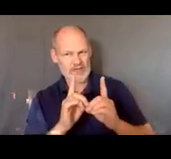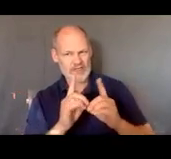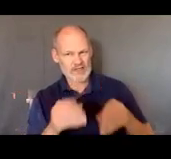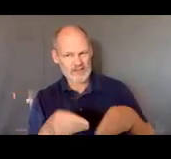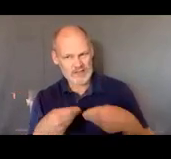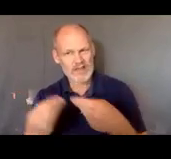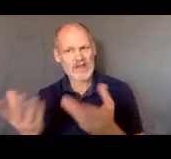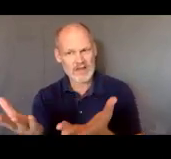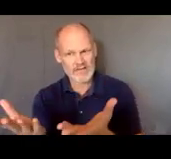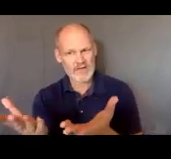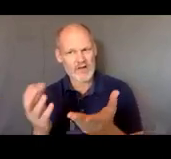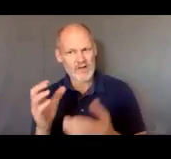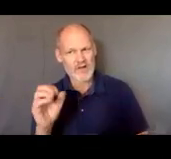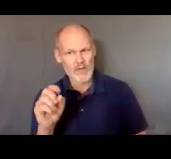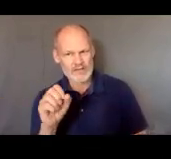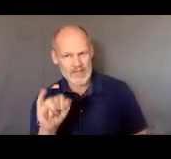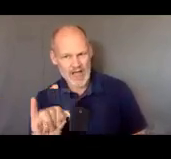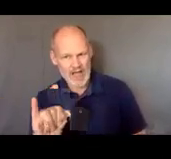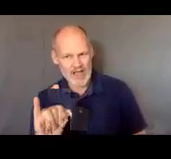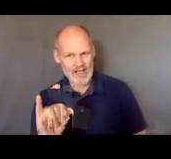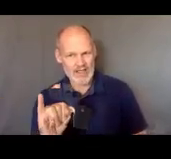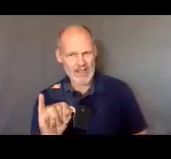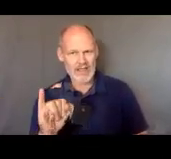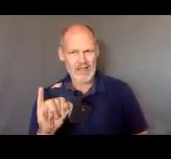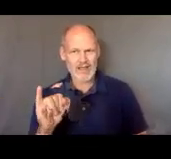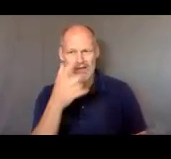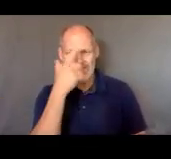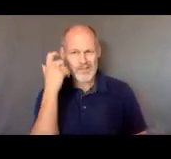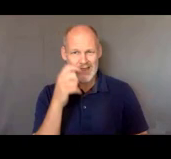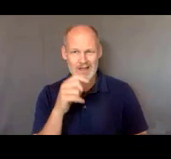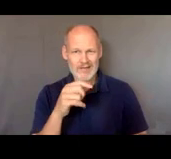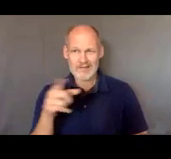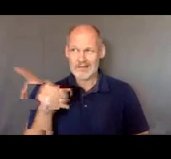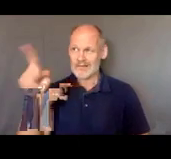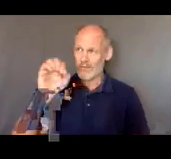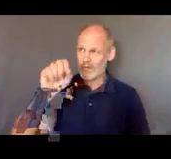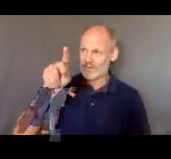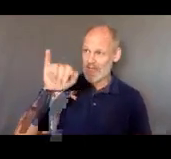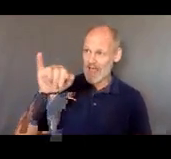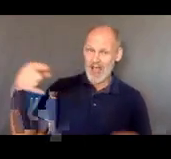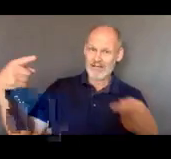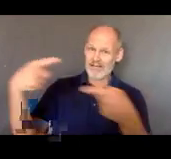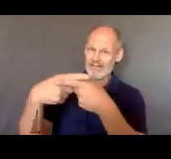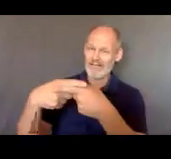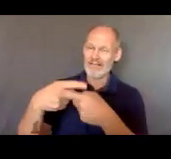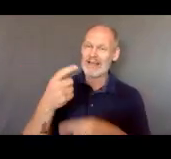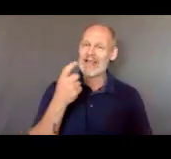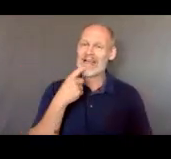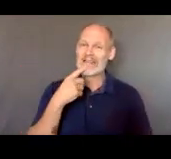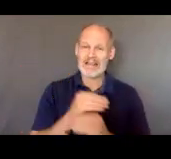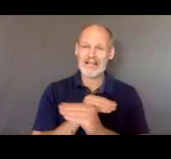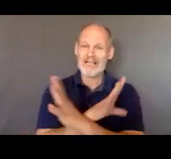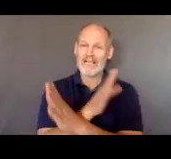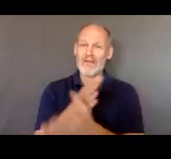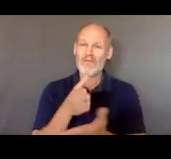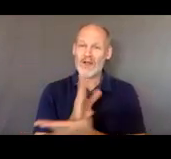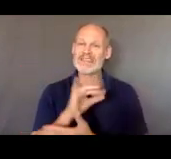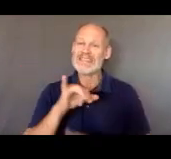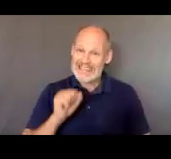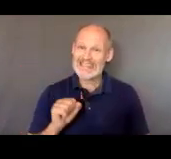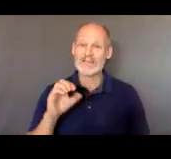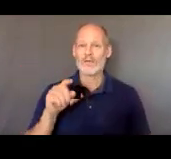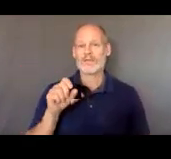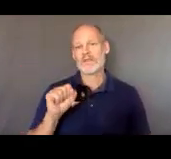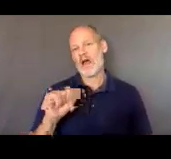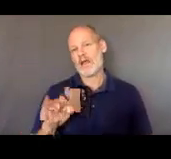permitir dar el servicio cuando OSPI no está apoyando a STI? Bueno yo soy de